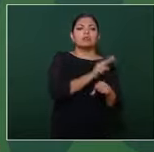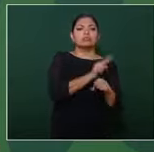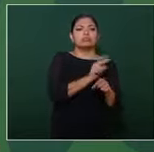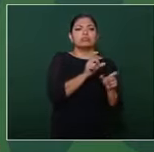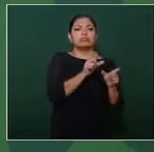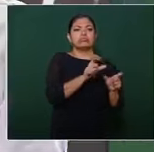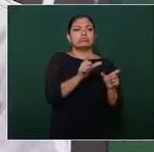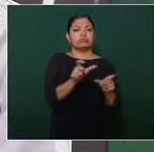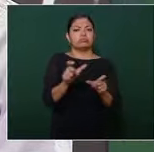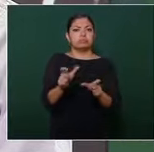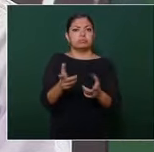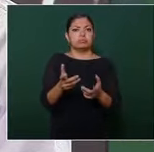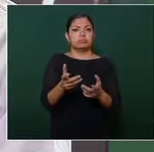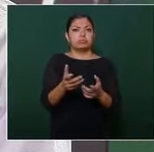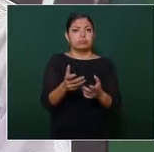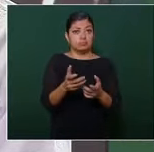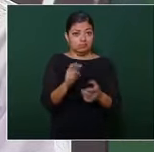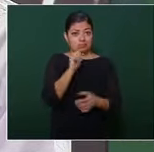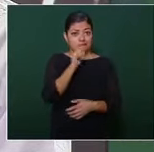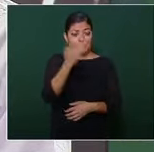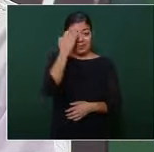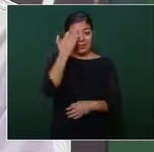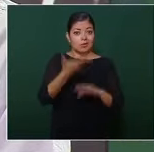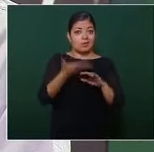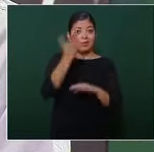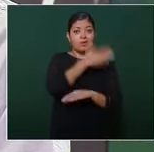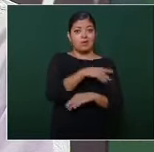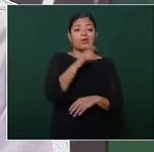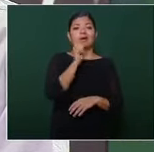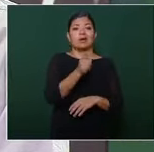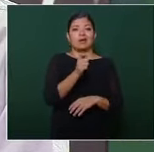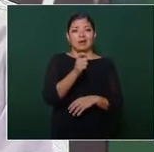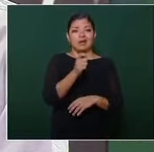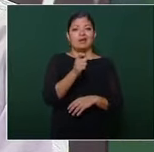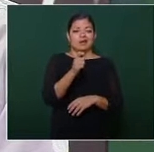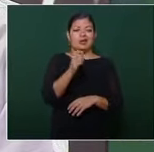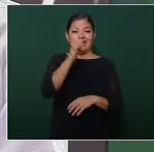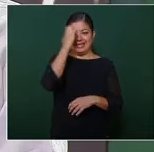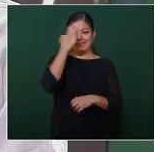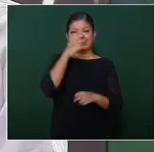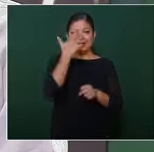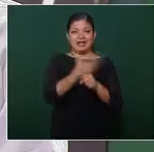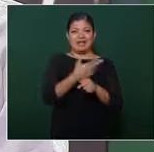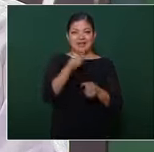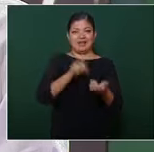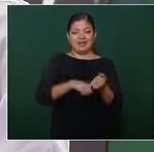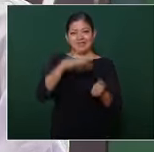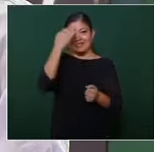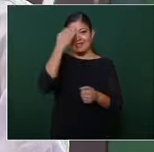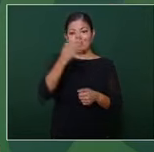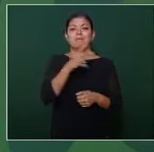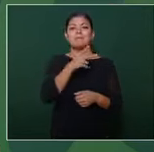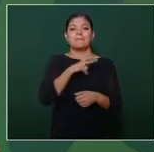lo que hacían las compañías petroleras extranjeras antes de la expropiación